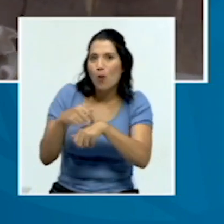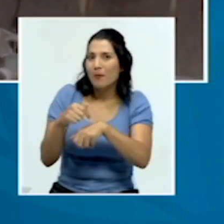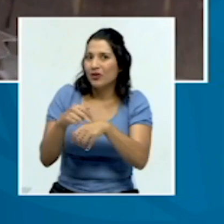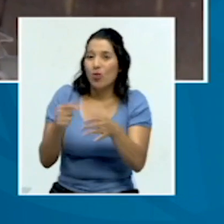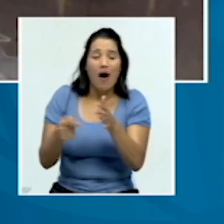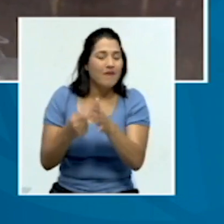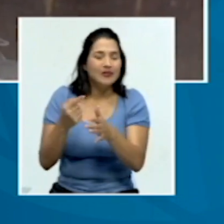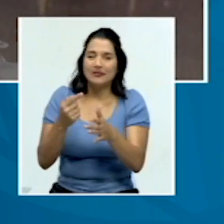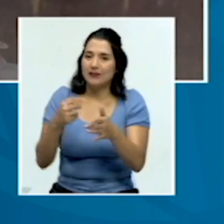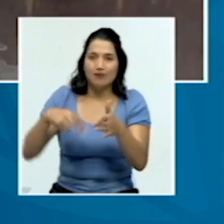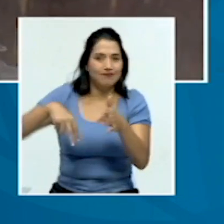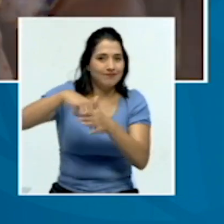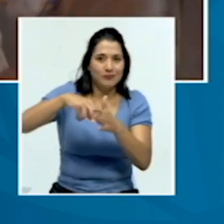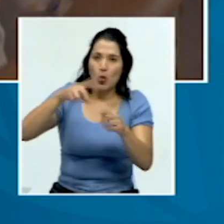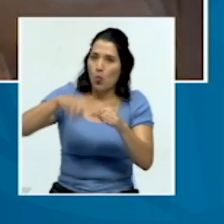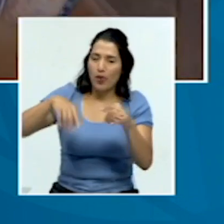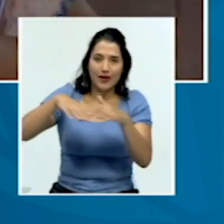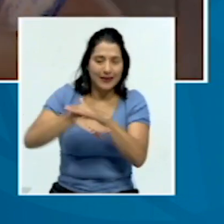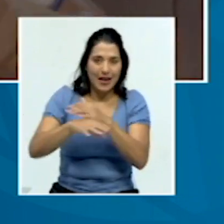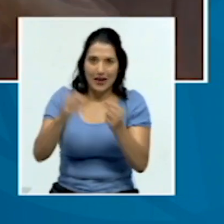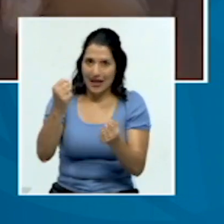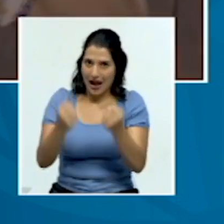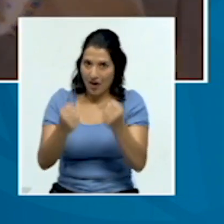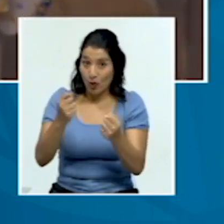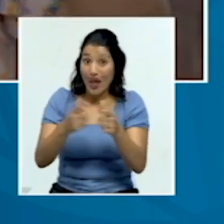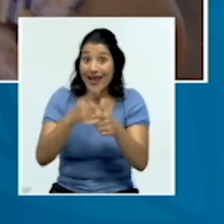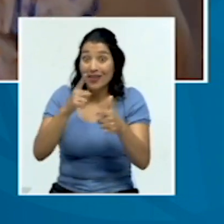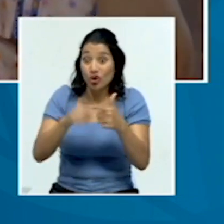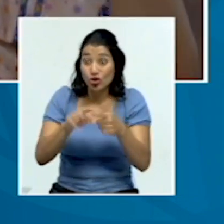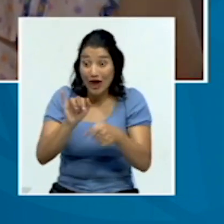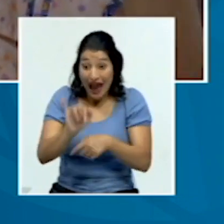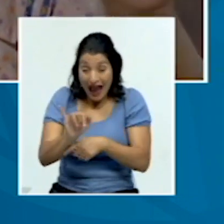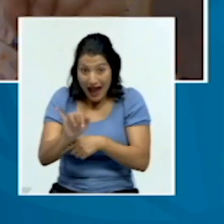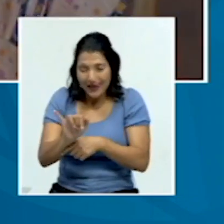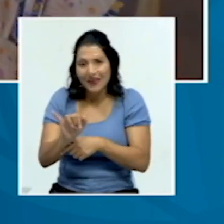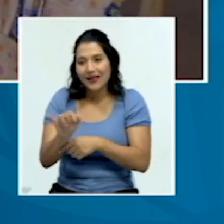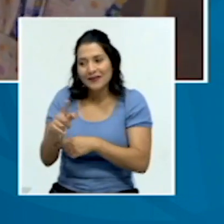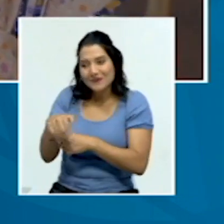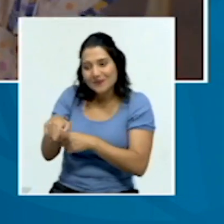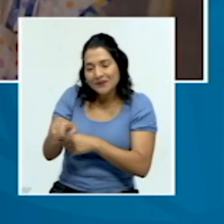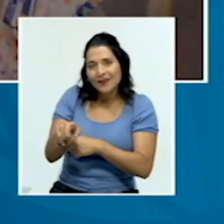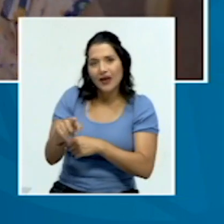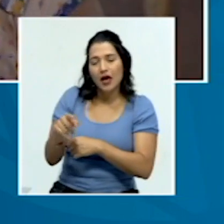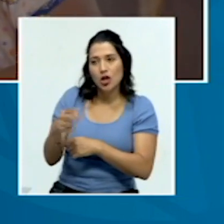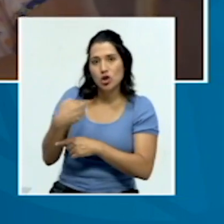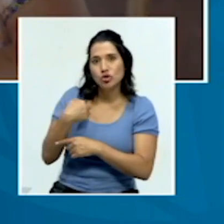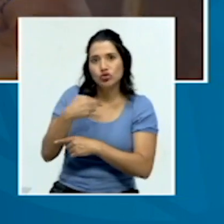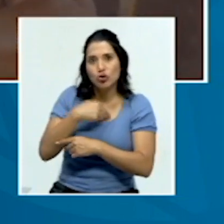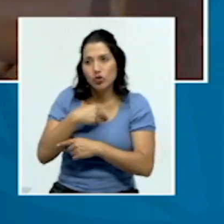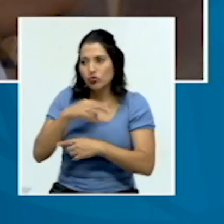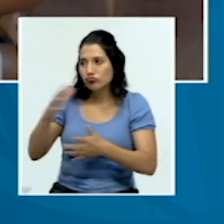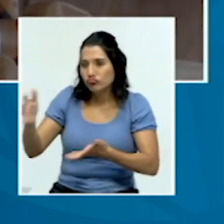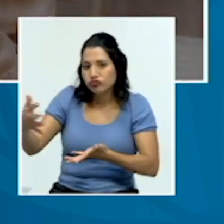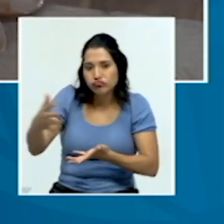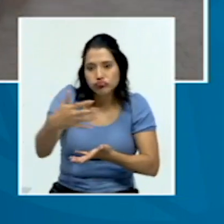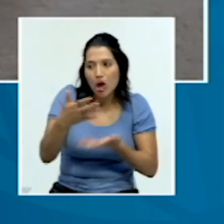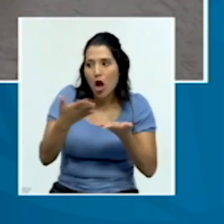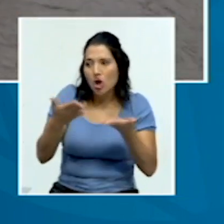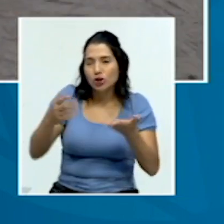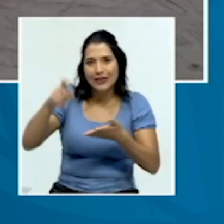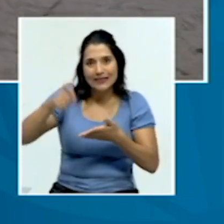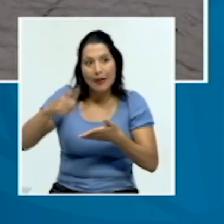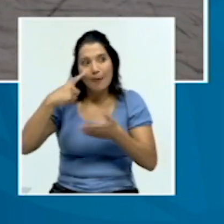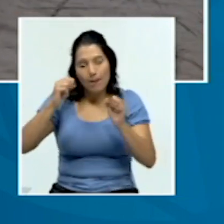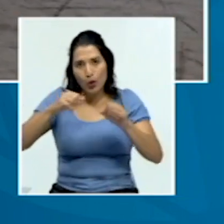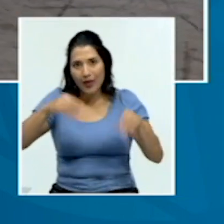no pueden transitar, es ahí pues donde el equipo toma los diferentes insumos que son necesarios para realizar estas